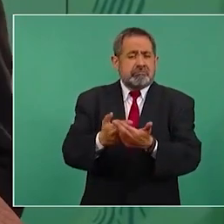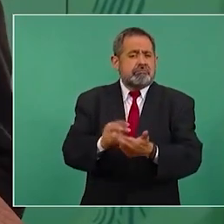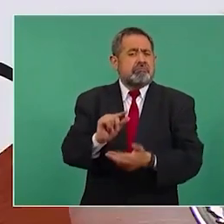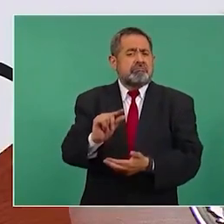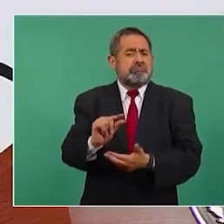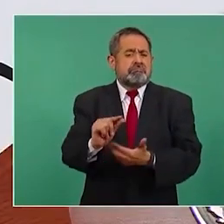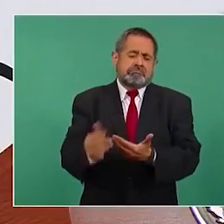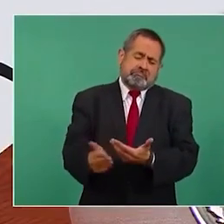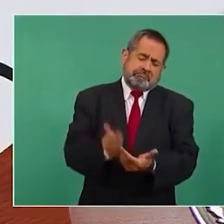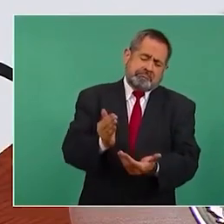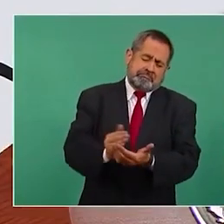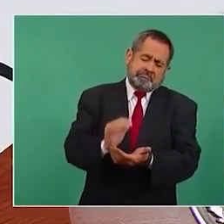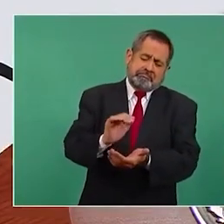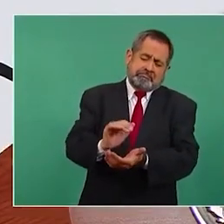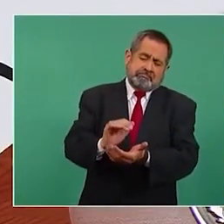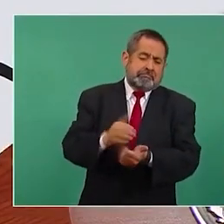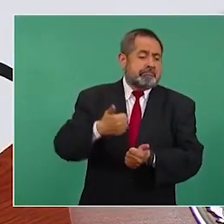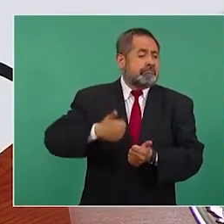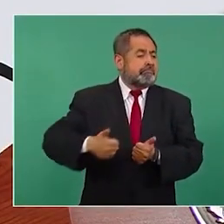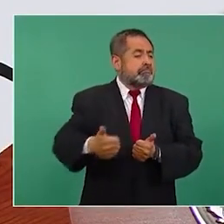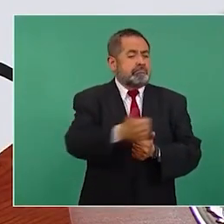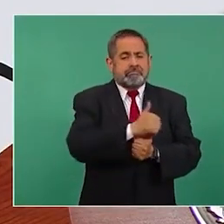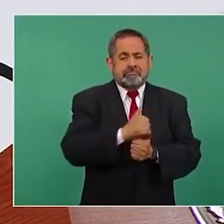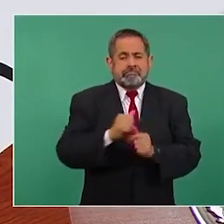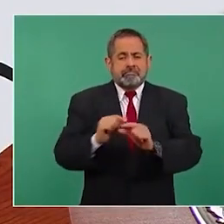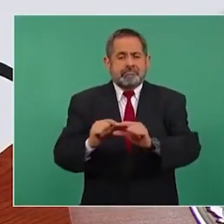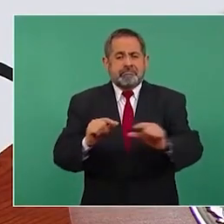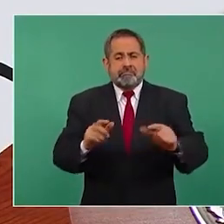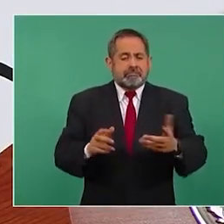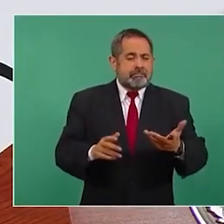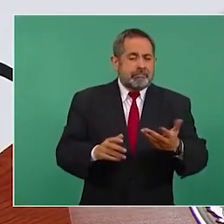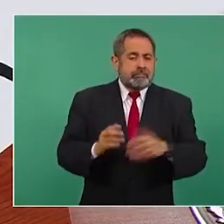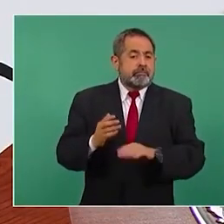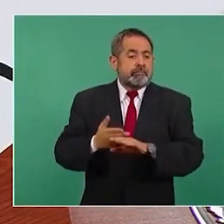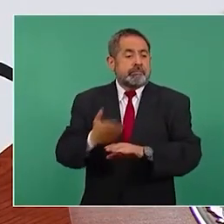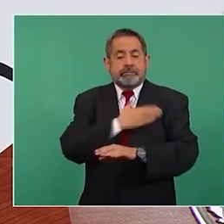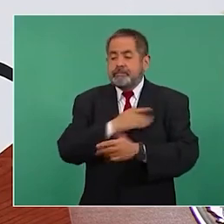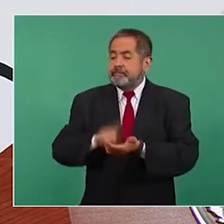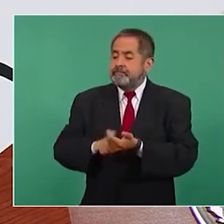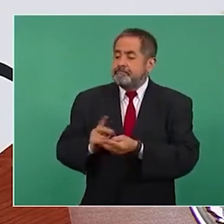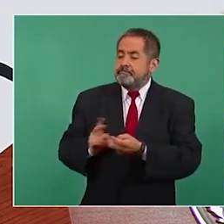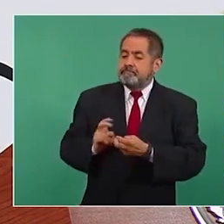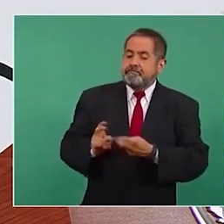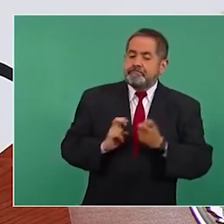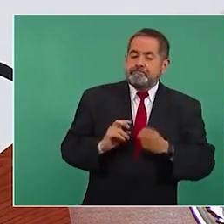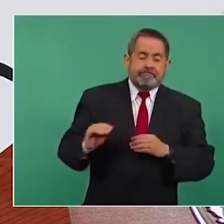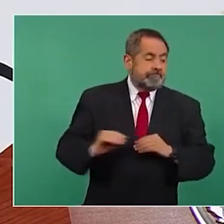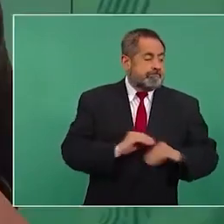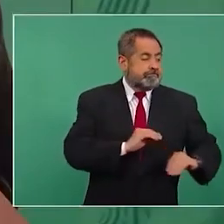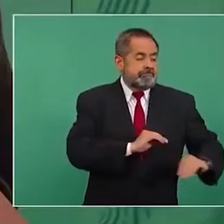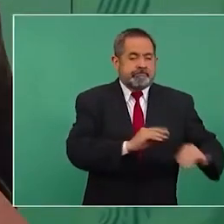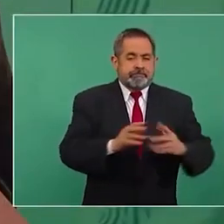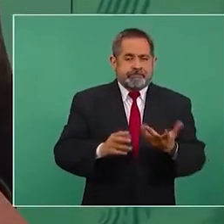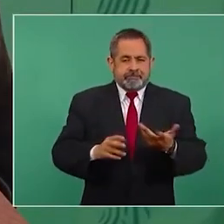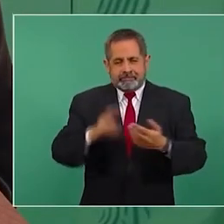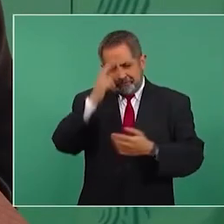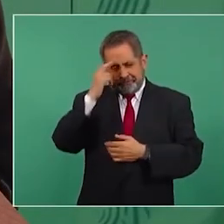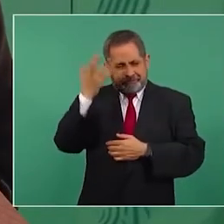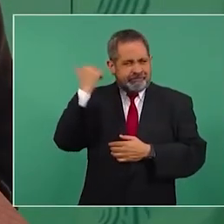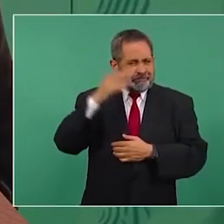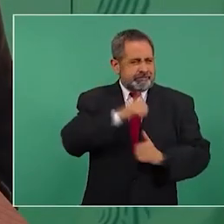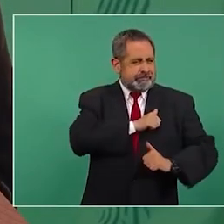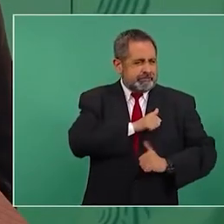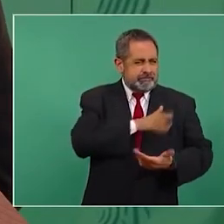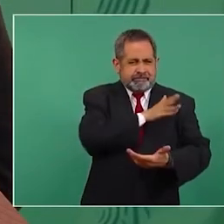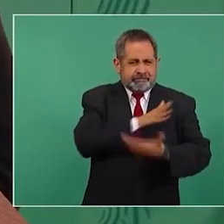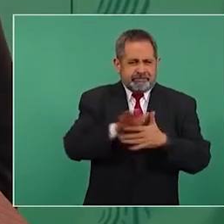a cada uno de los soldados que participaron en la invasión, en